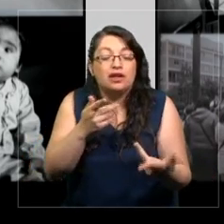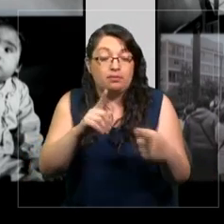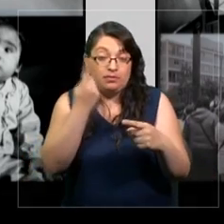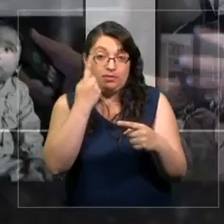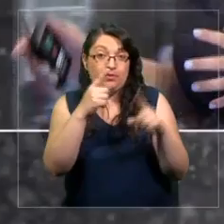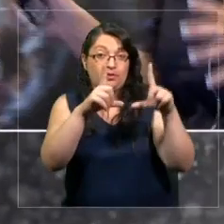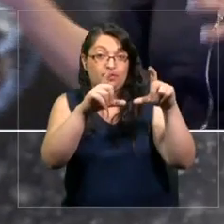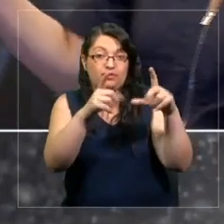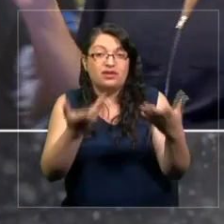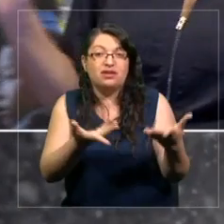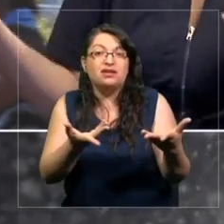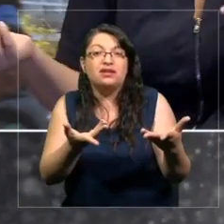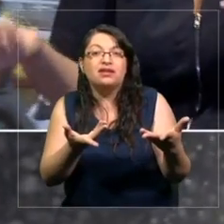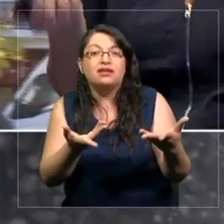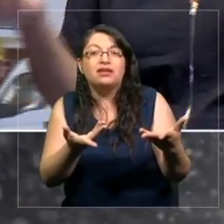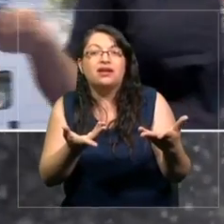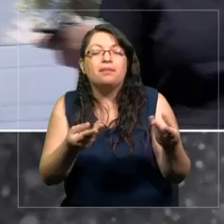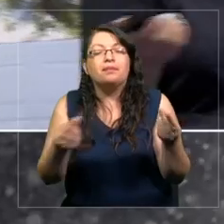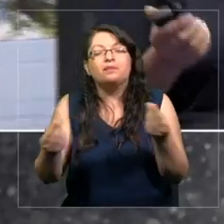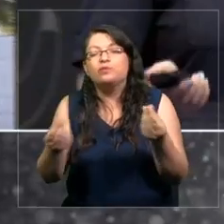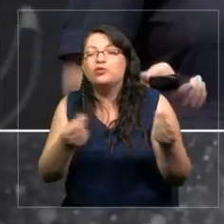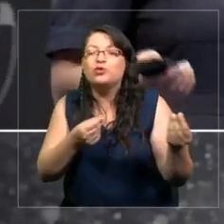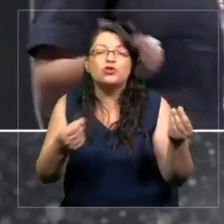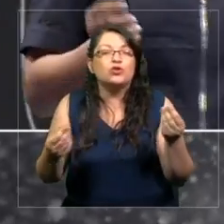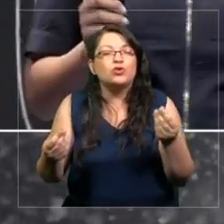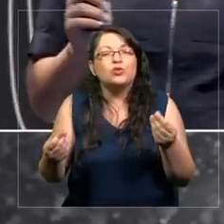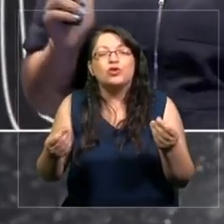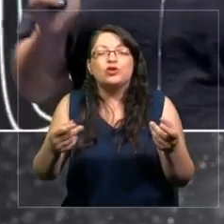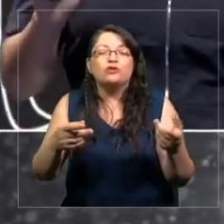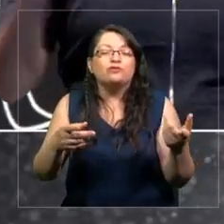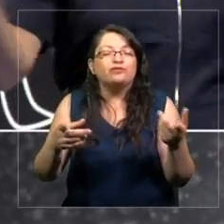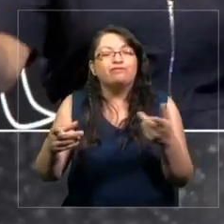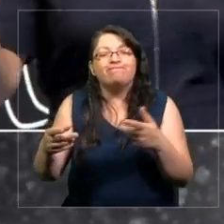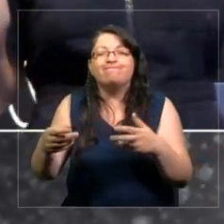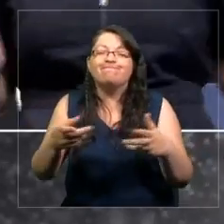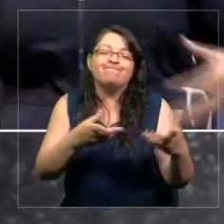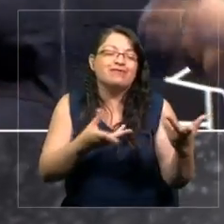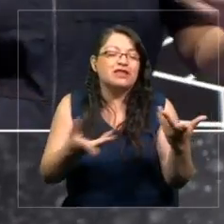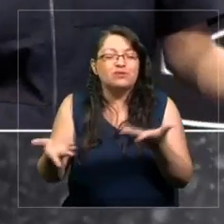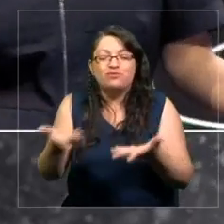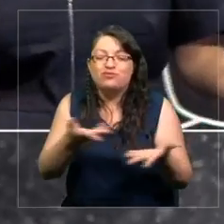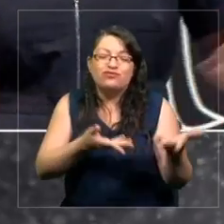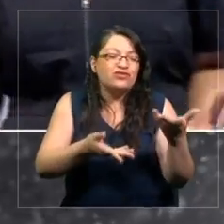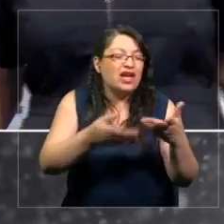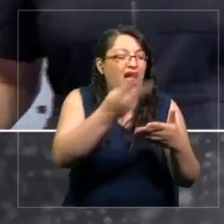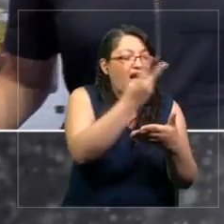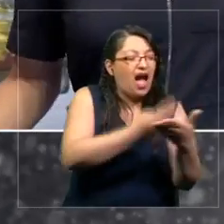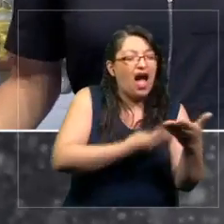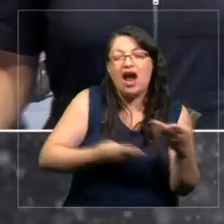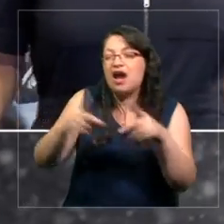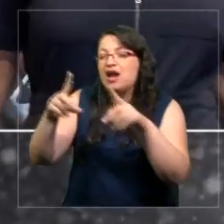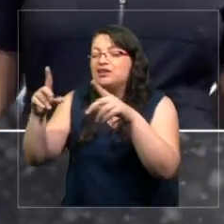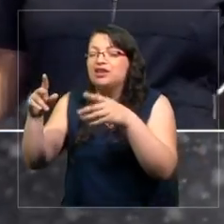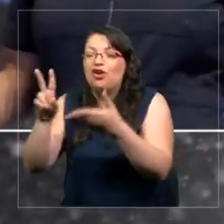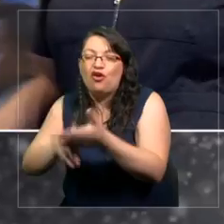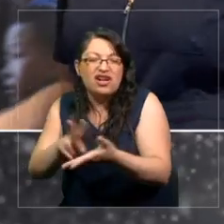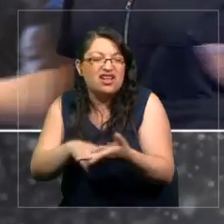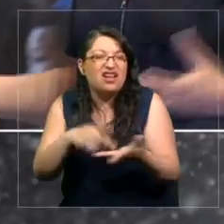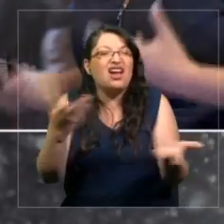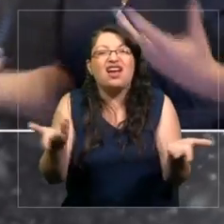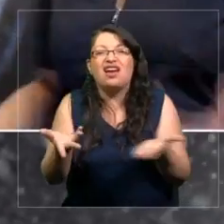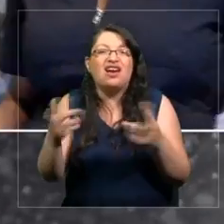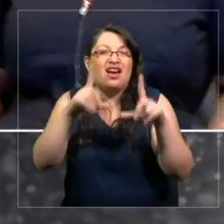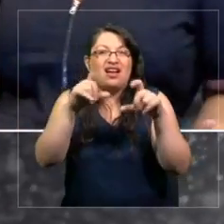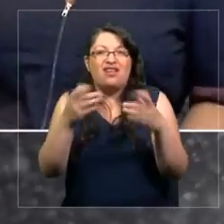fotografía está en un conflicto permanente entre arte y realidad. ¿Por qué? Porque, como explica Susan Sontag,